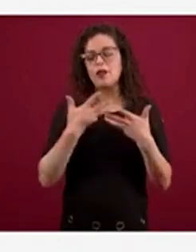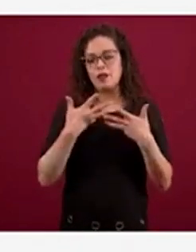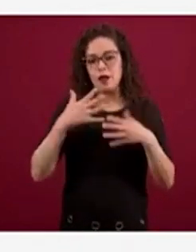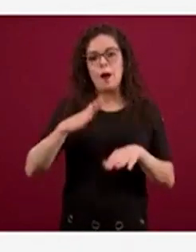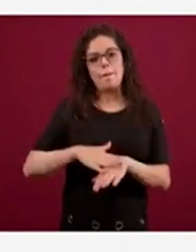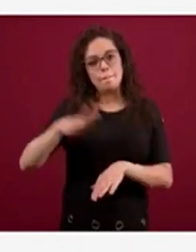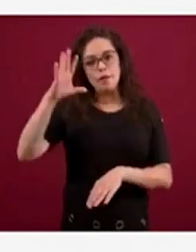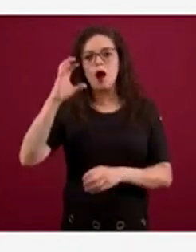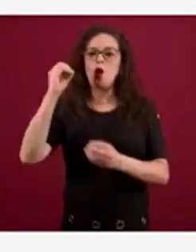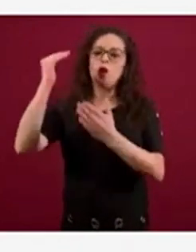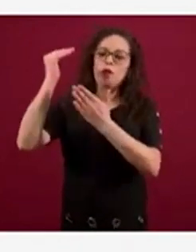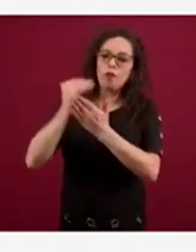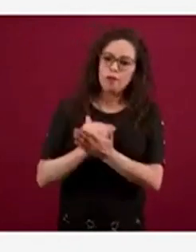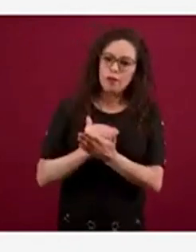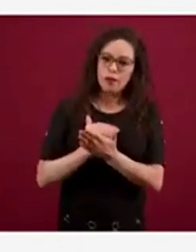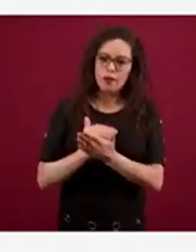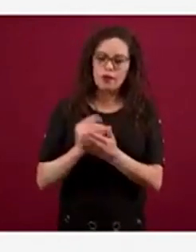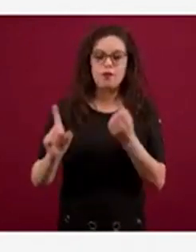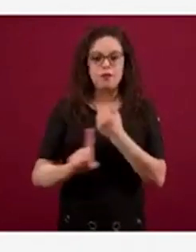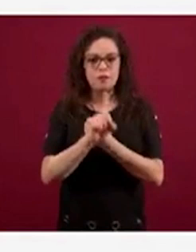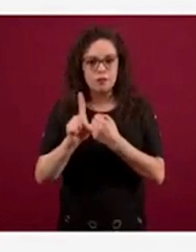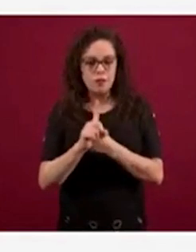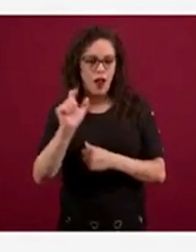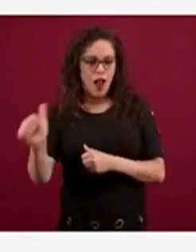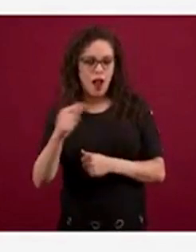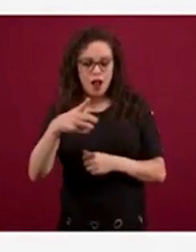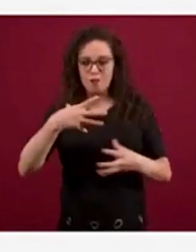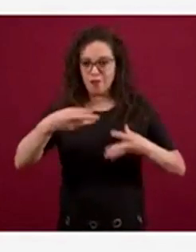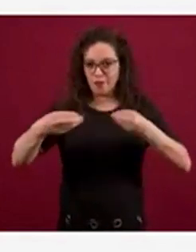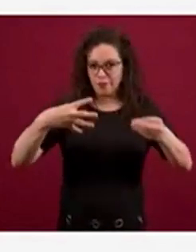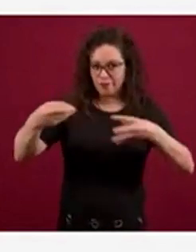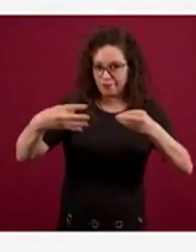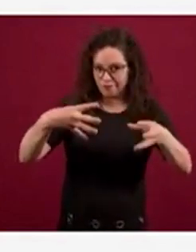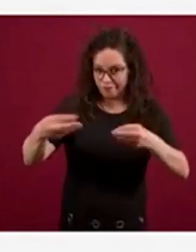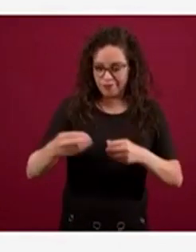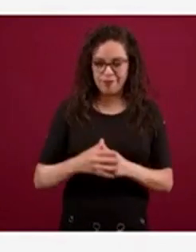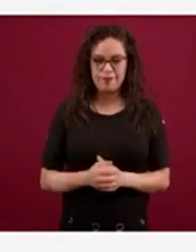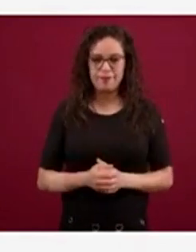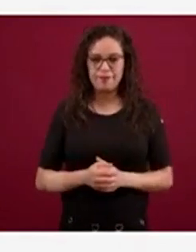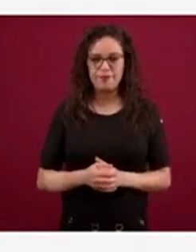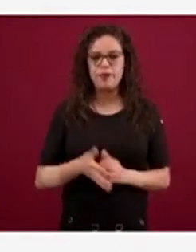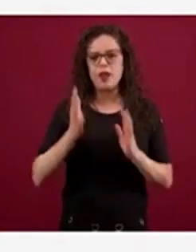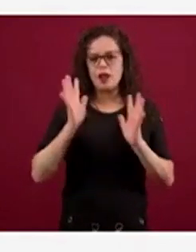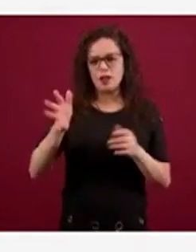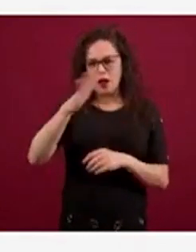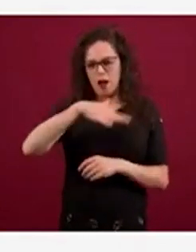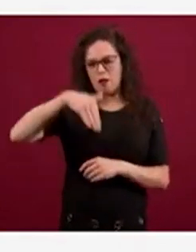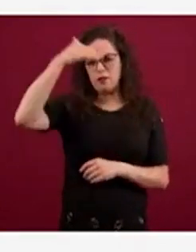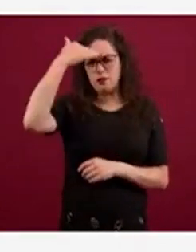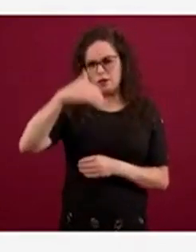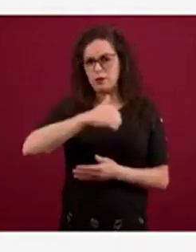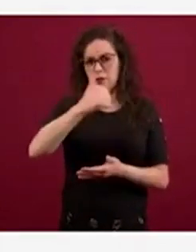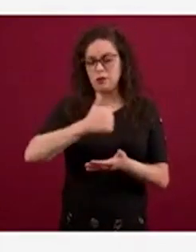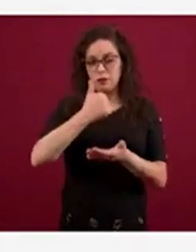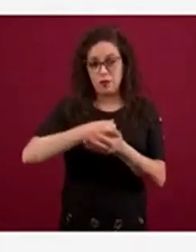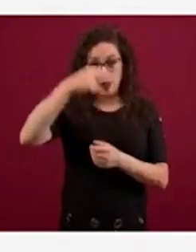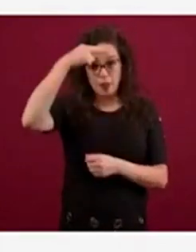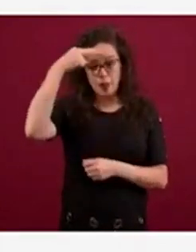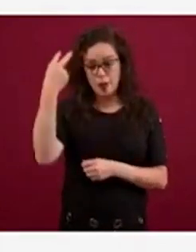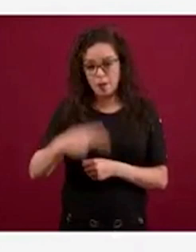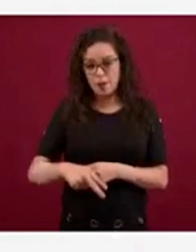o menor afectación. Aún así, sabiendo que la Ciudad de México es la que tiene una de las mayores